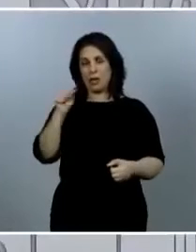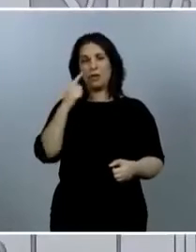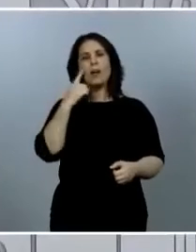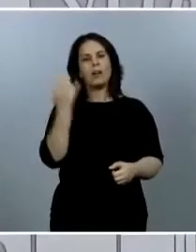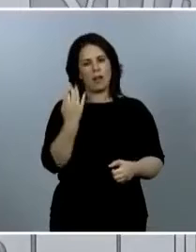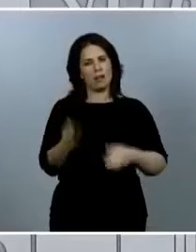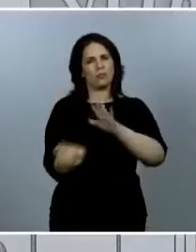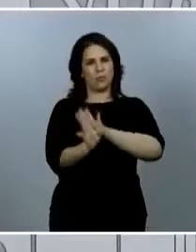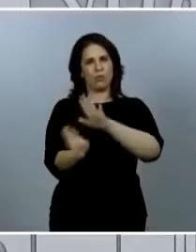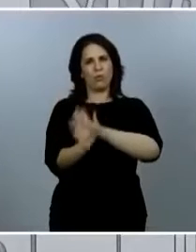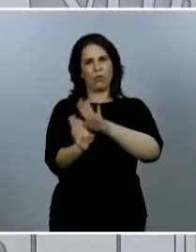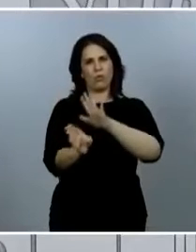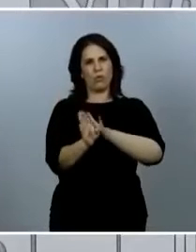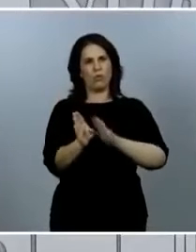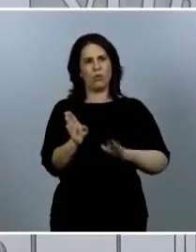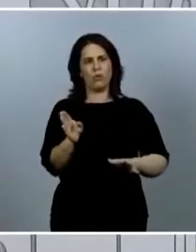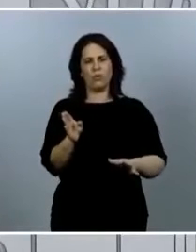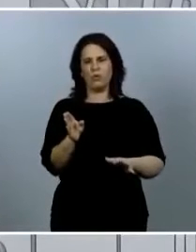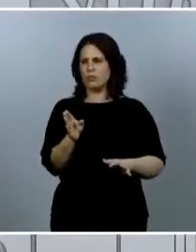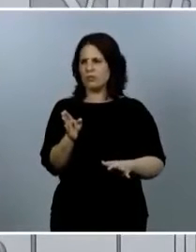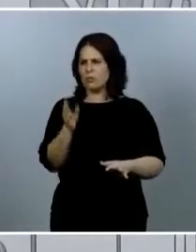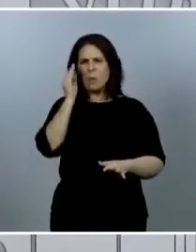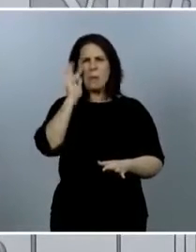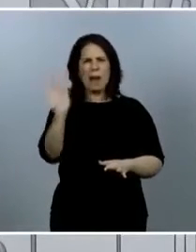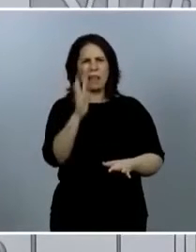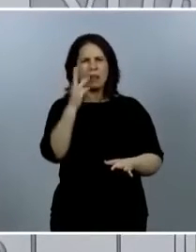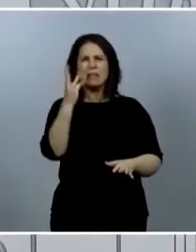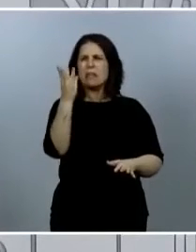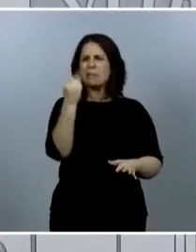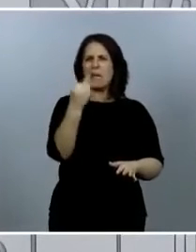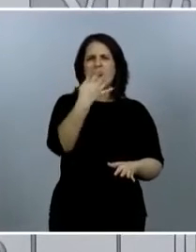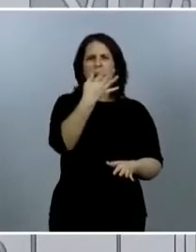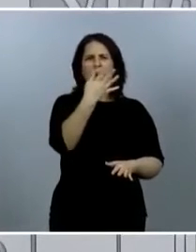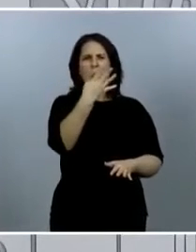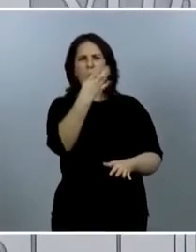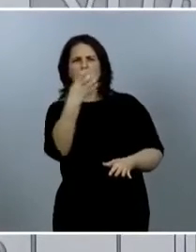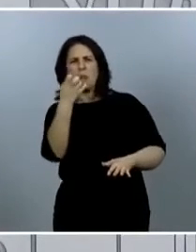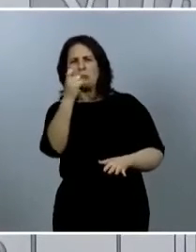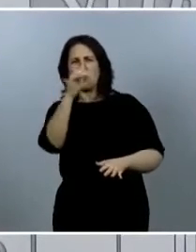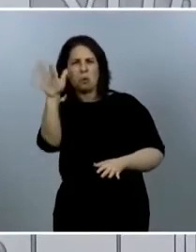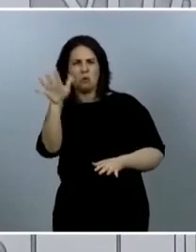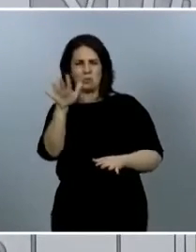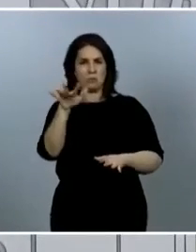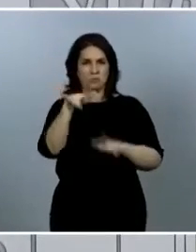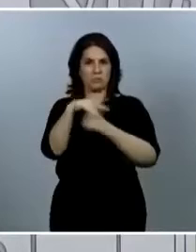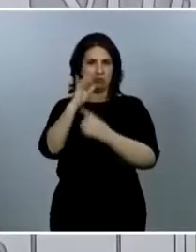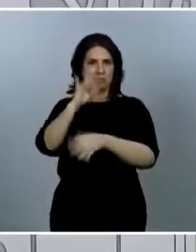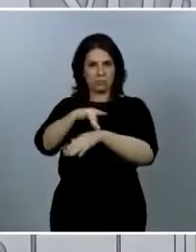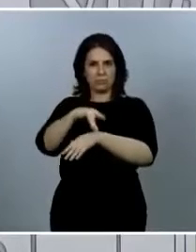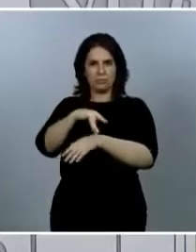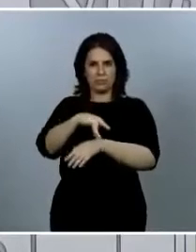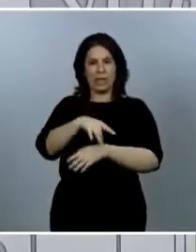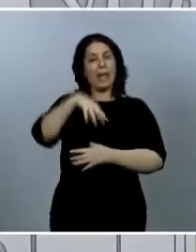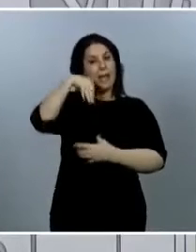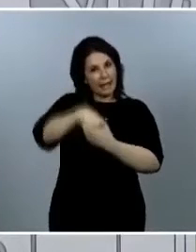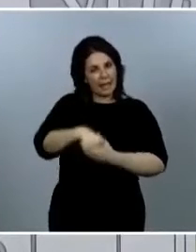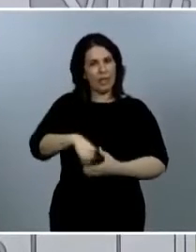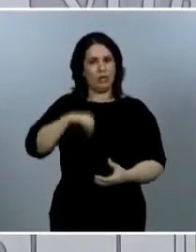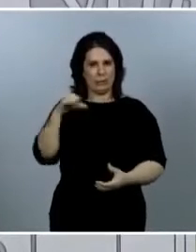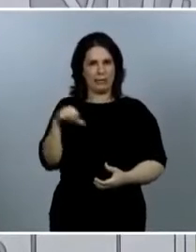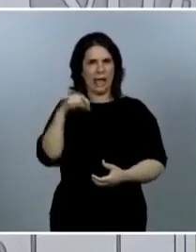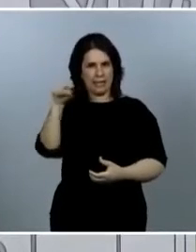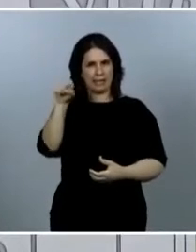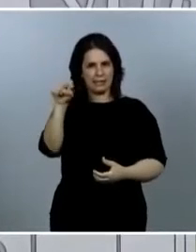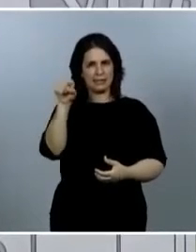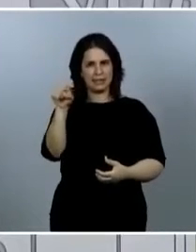teniendo 3.400 y pico casos que, de hecho, están en los hospitales y, por lo tanto, en los hospitales